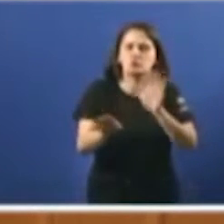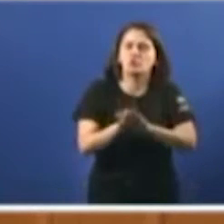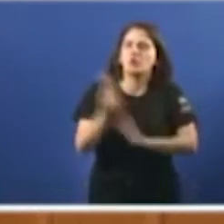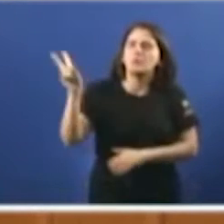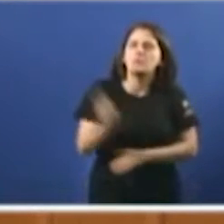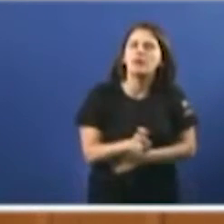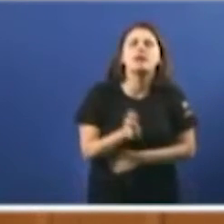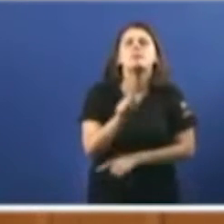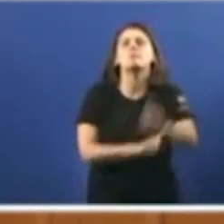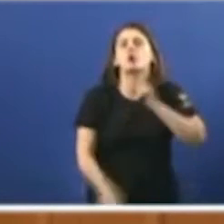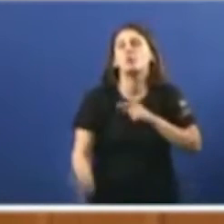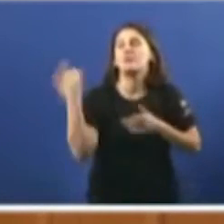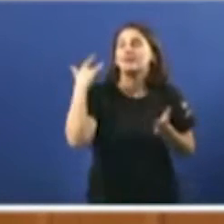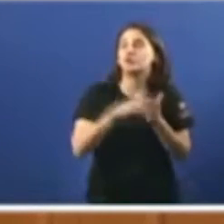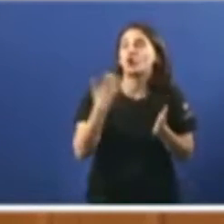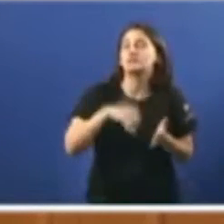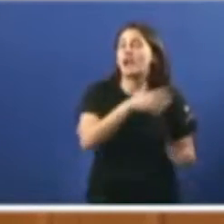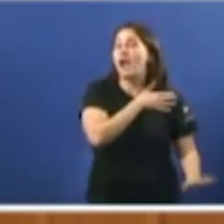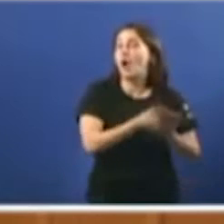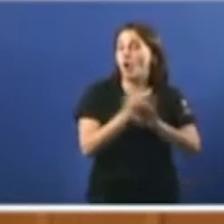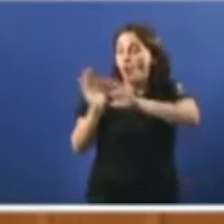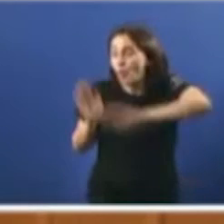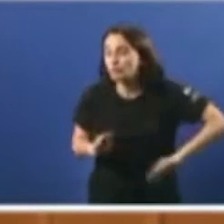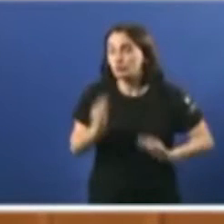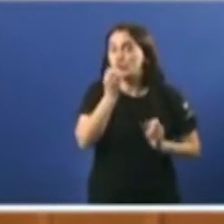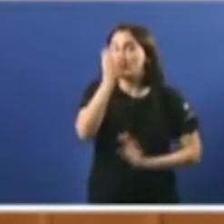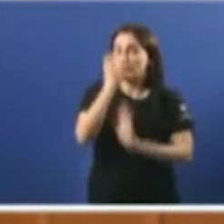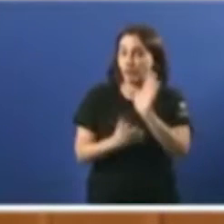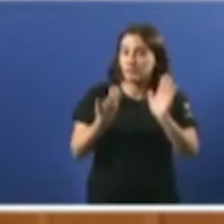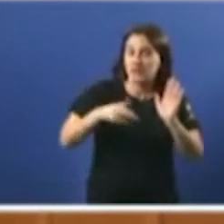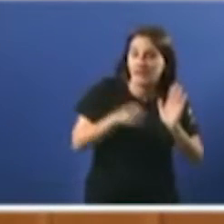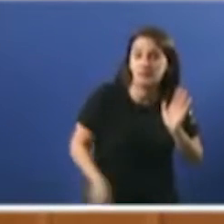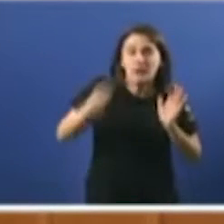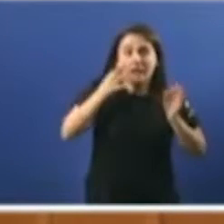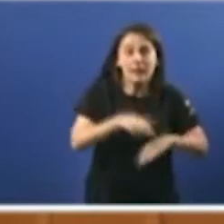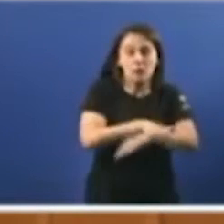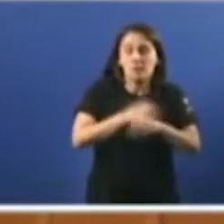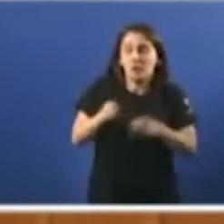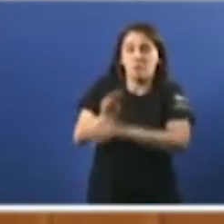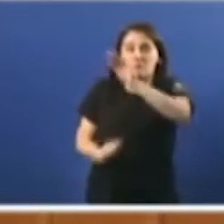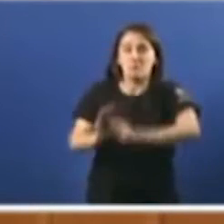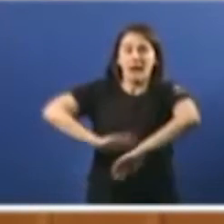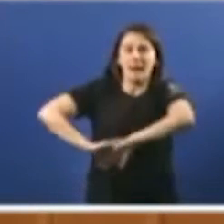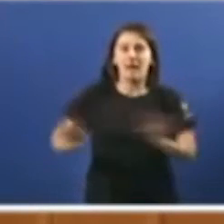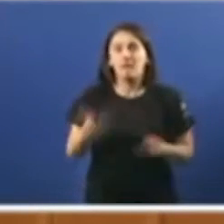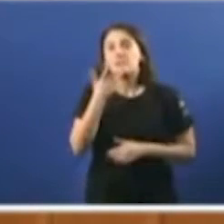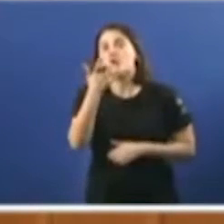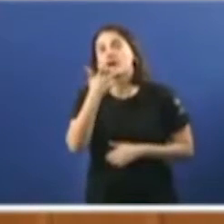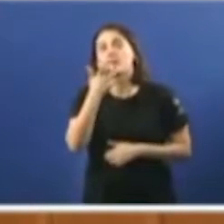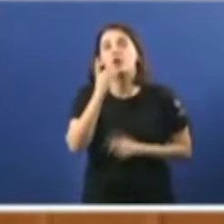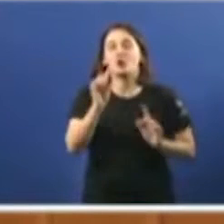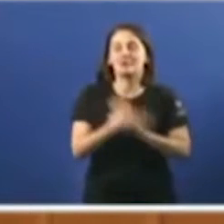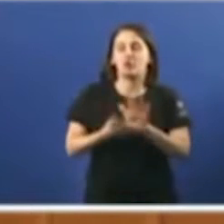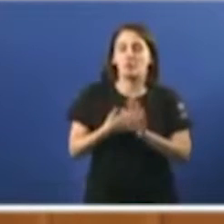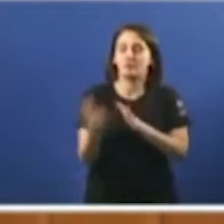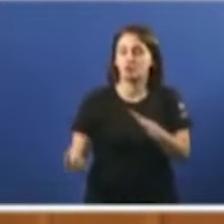problemáticas que xa estaban presentes nos últimos informes da valedora e que o goberno non fixo nada por solventar. Así, por exemplo, no que atinxa